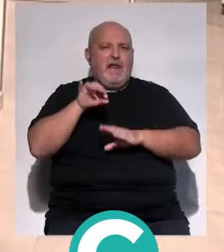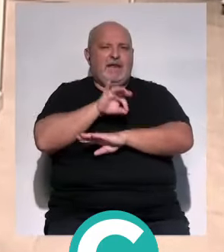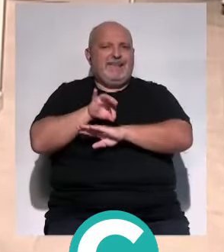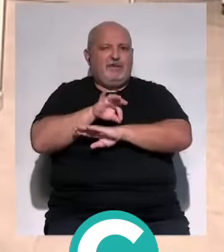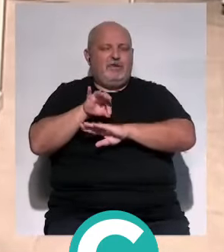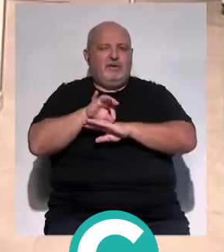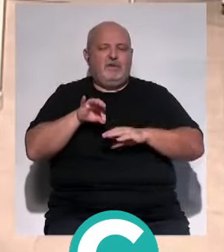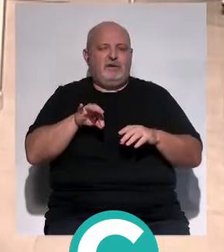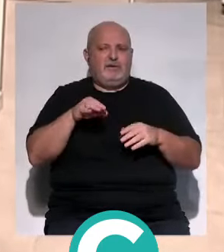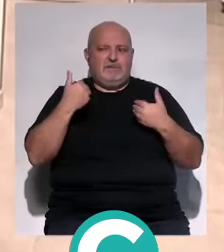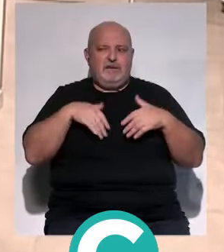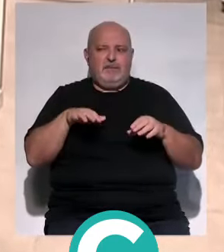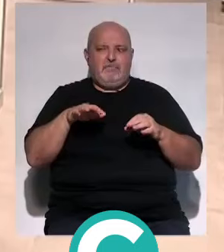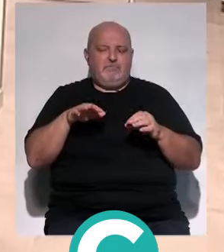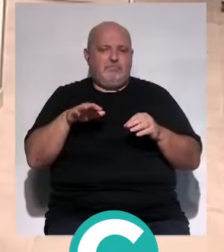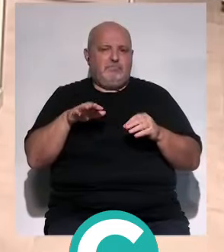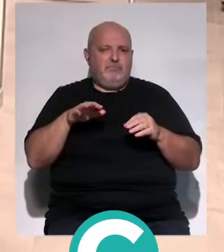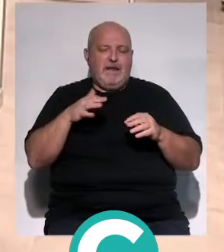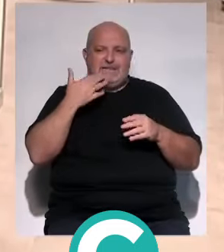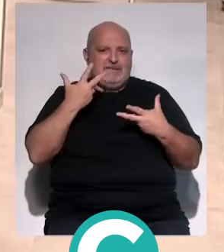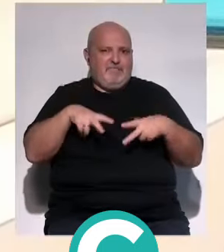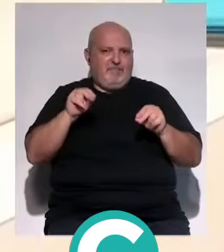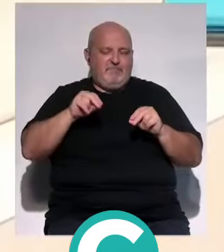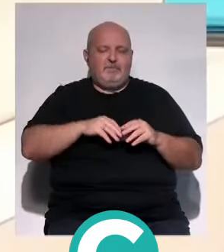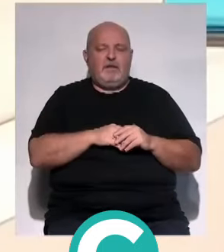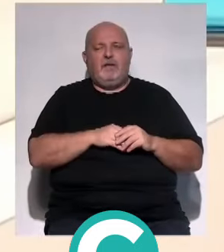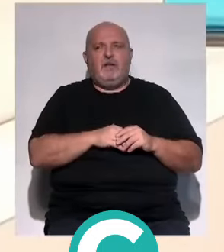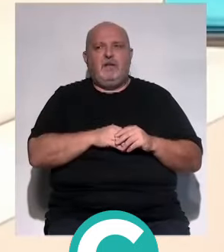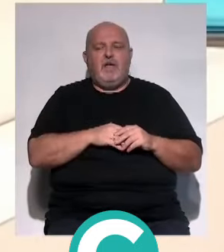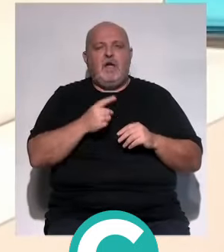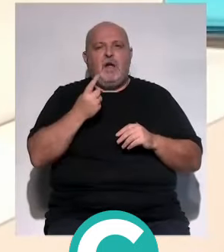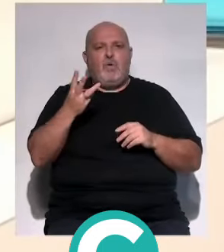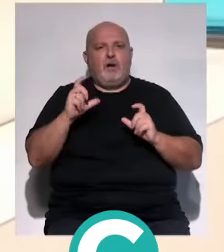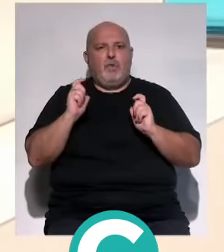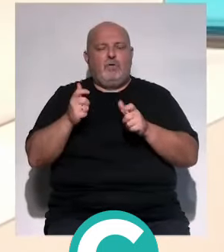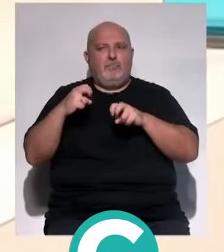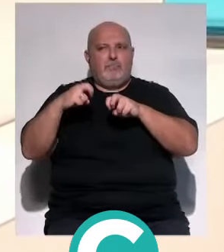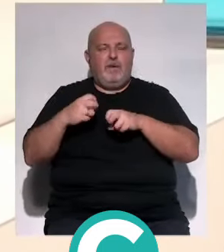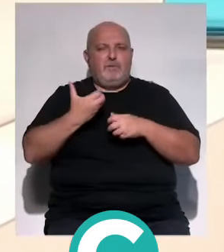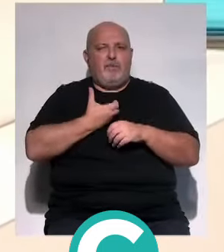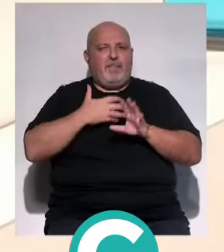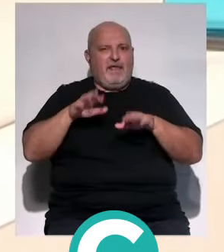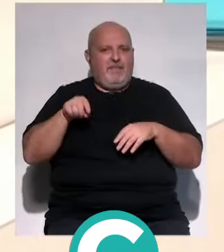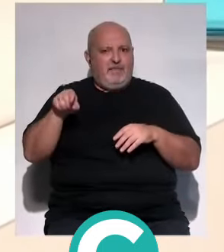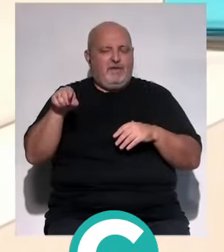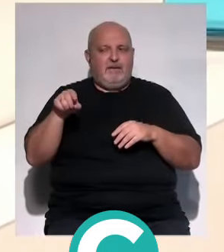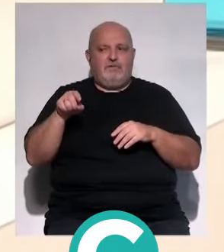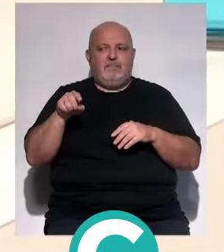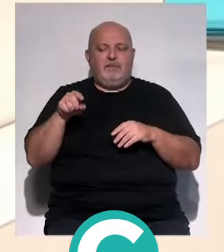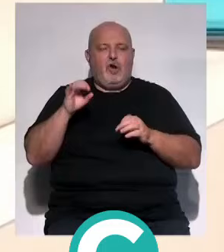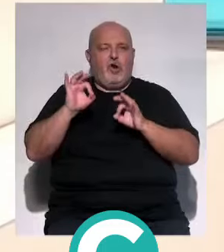para diseñar los planos. Ya los planos están terminados. Hemos tenido varias reuniones con el Ayuntamiento de Cádiz para